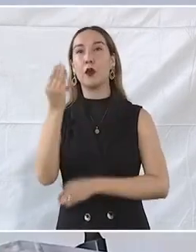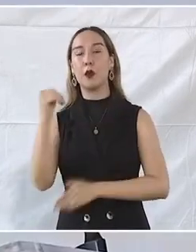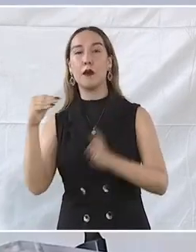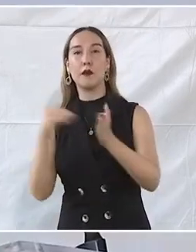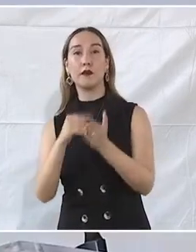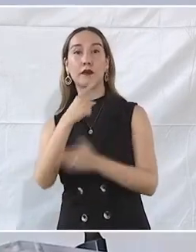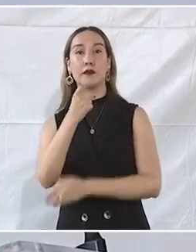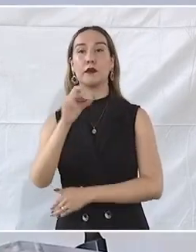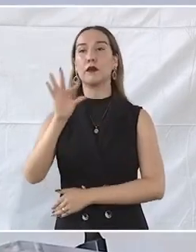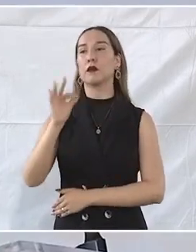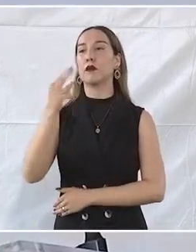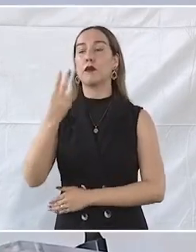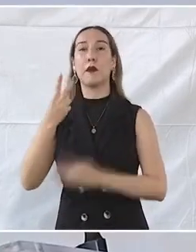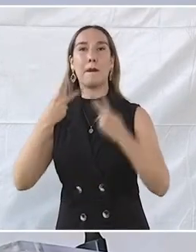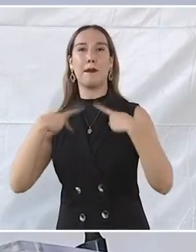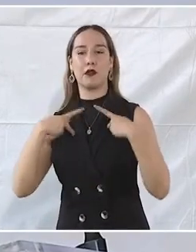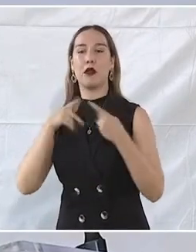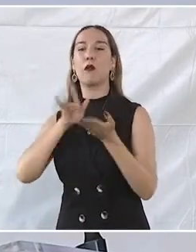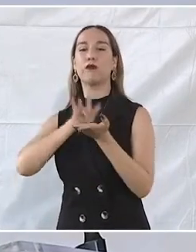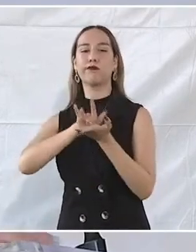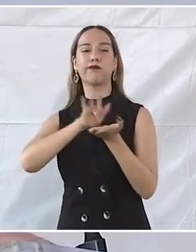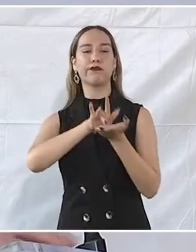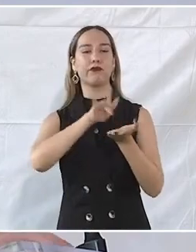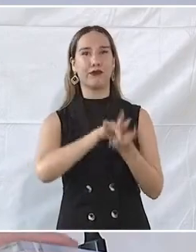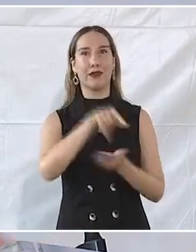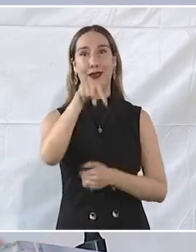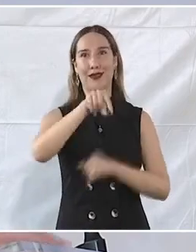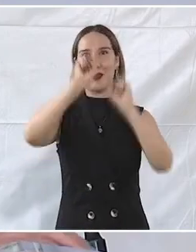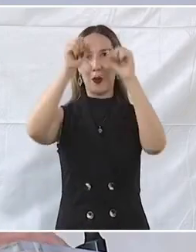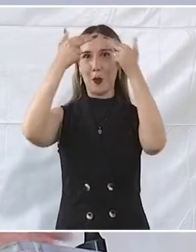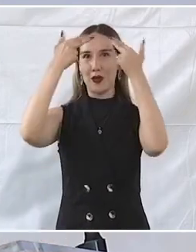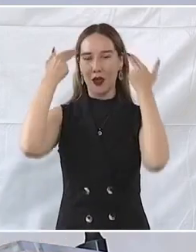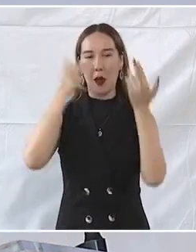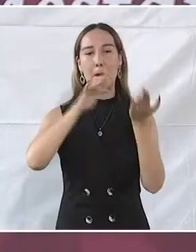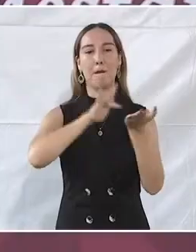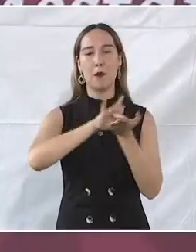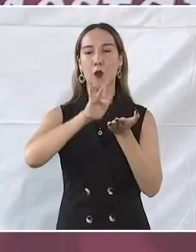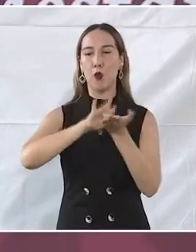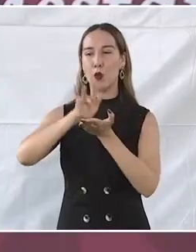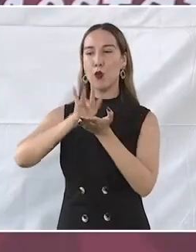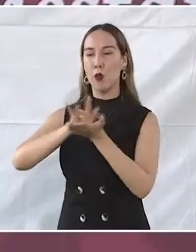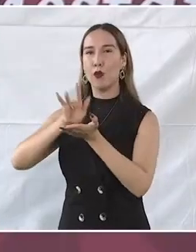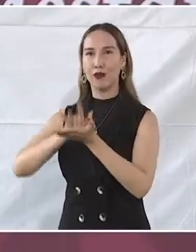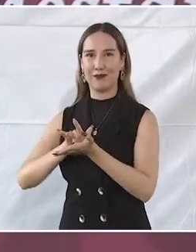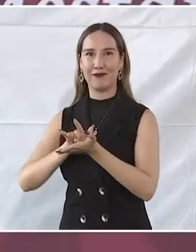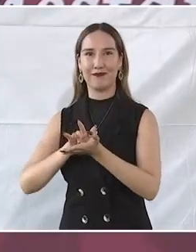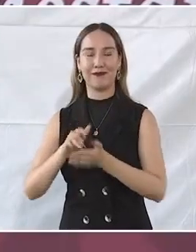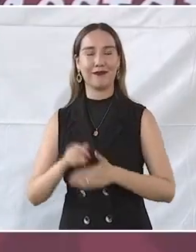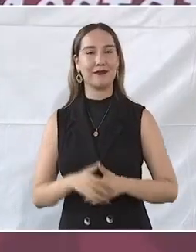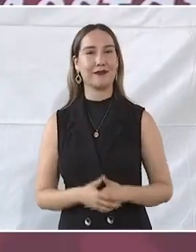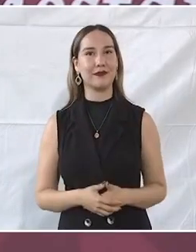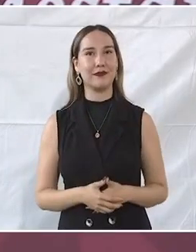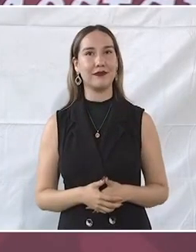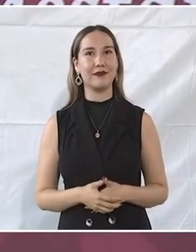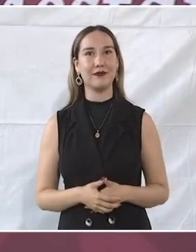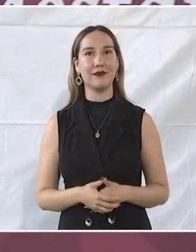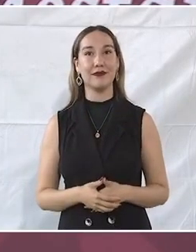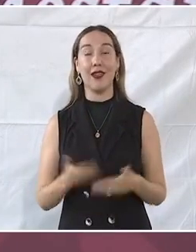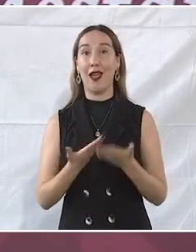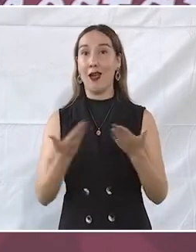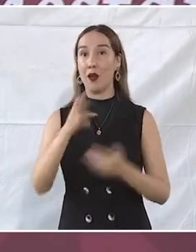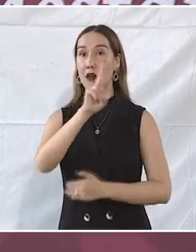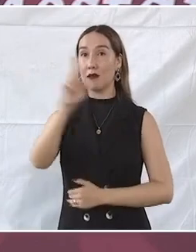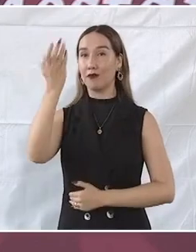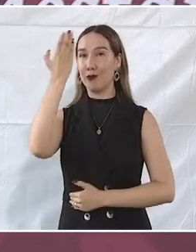142 personas aquí en la Huasteca. Como ya se mencionó, aprovecho para reconocer al Gobierno